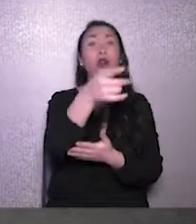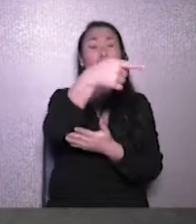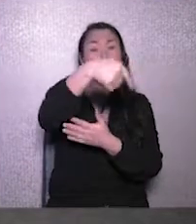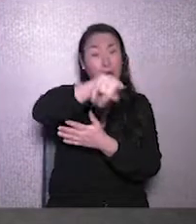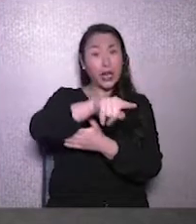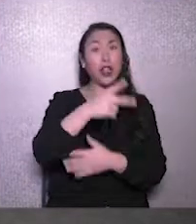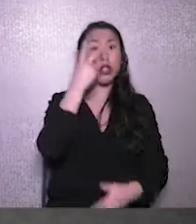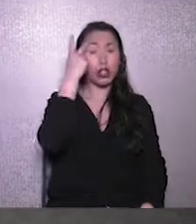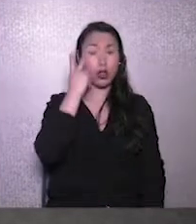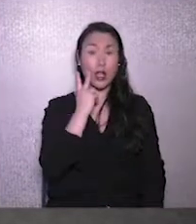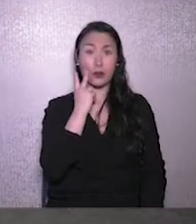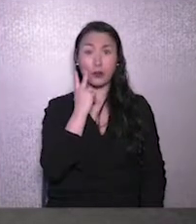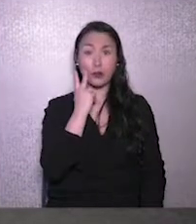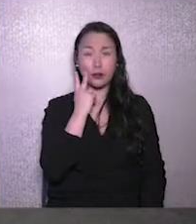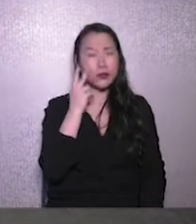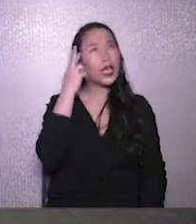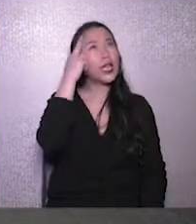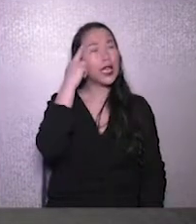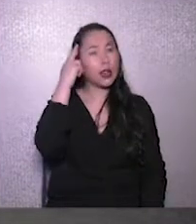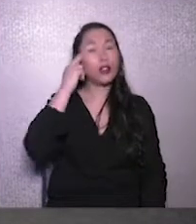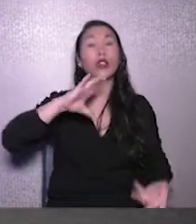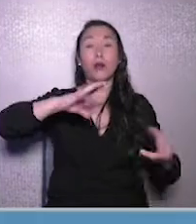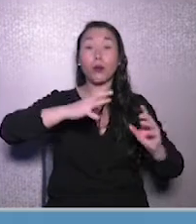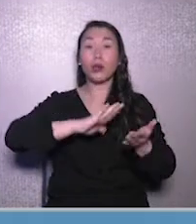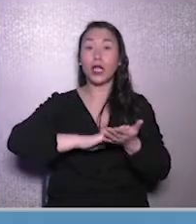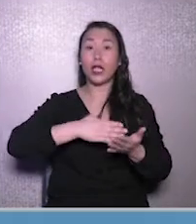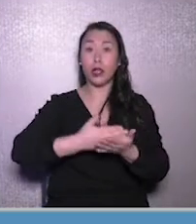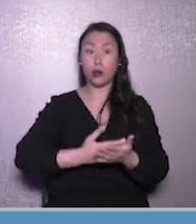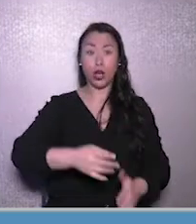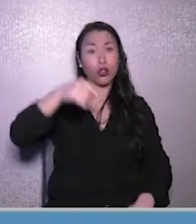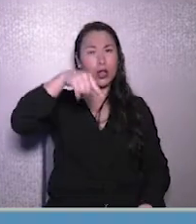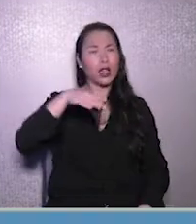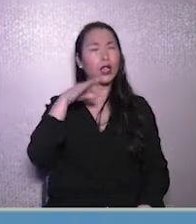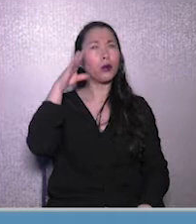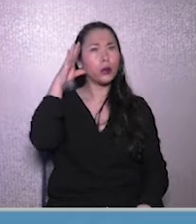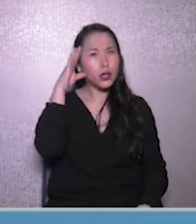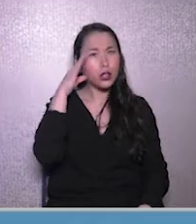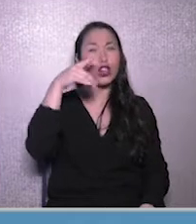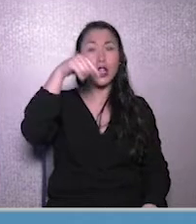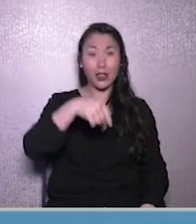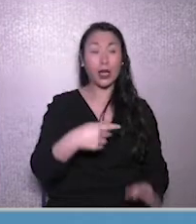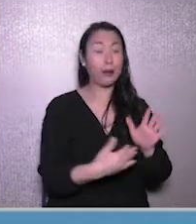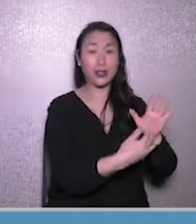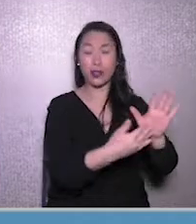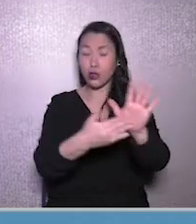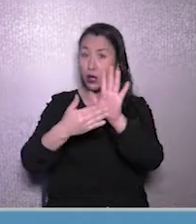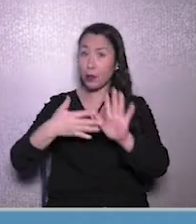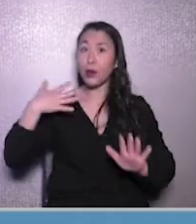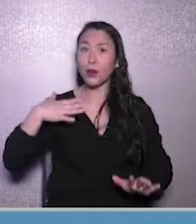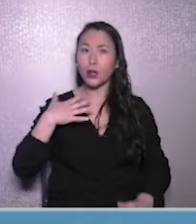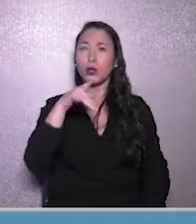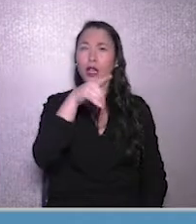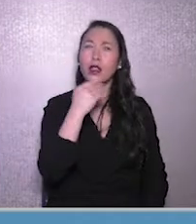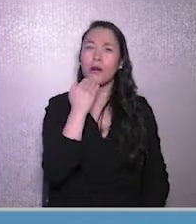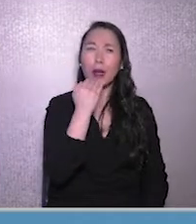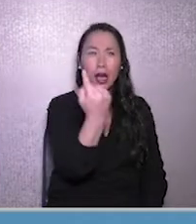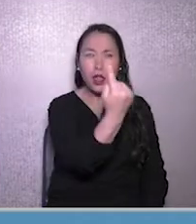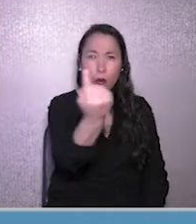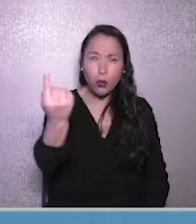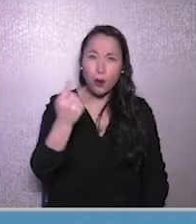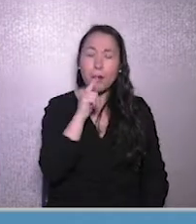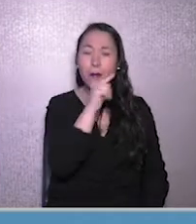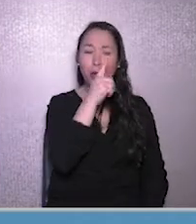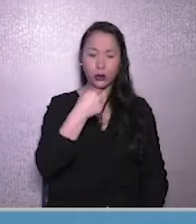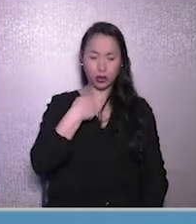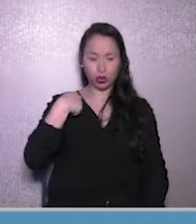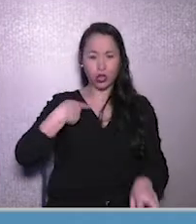estos dos días de reflexión en el mundo de la salud, que están hoy día escuchando, que hoy día van a tener grandes presentaciones, pregúntense qué pueden hacer cada uno